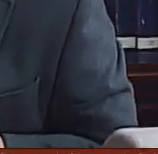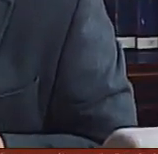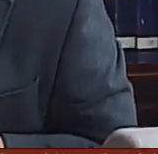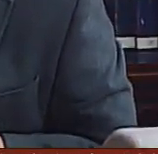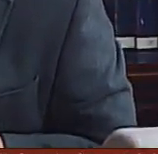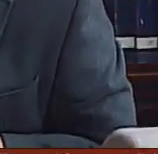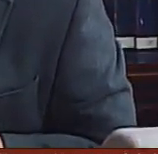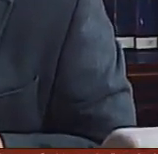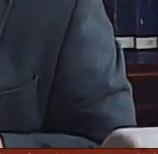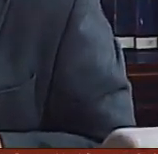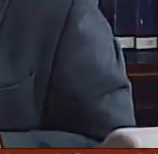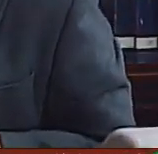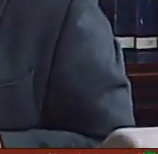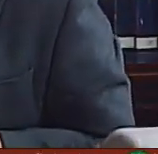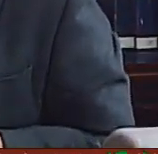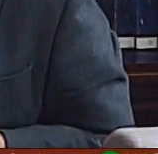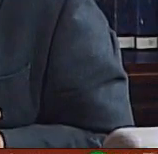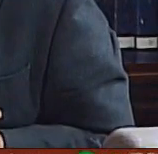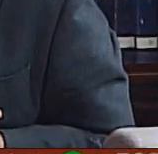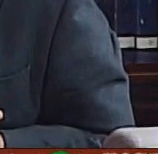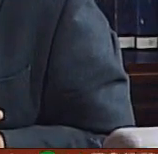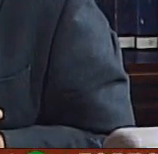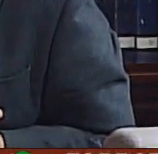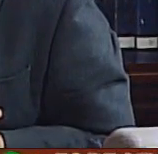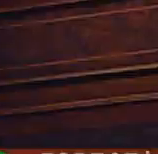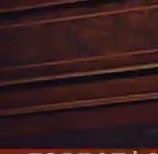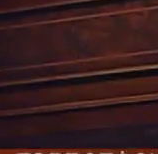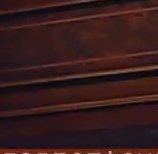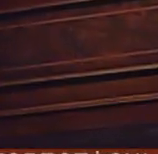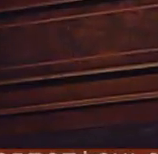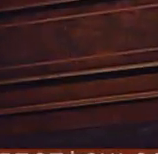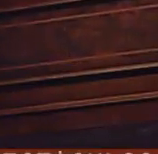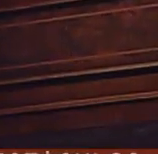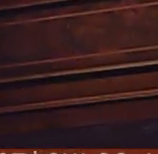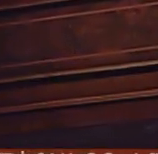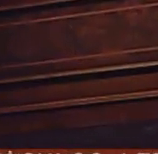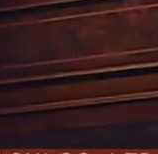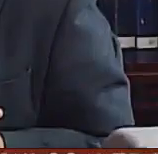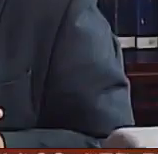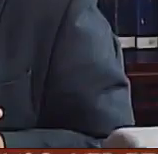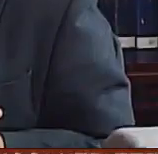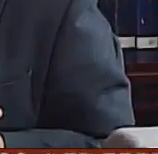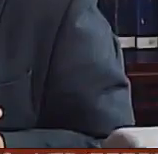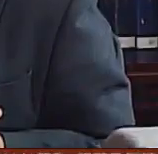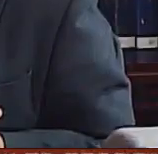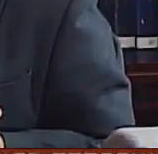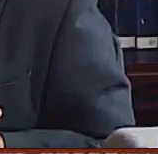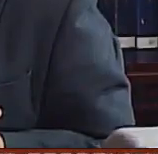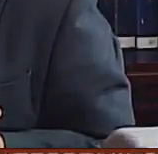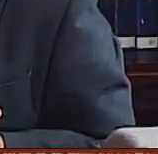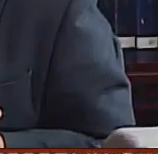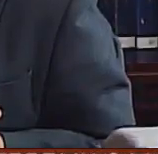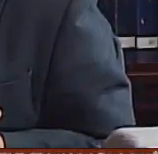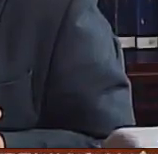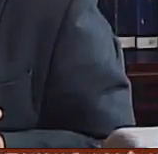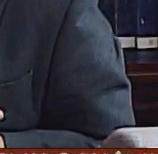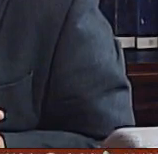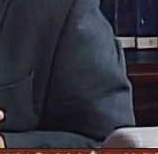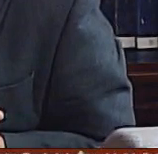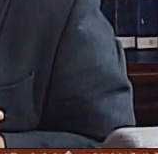y tiene ese tratamiento de los elementos que se manejan los que participan bueno me encuentro yo dentro de la